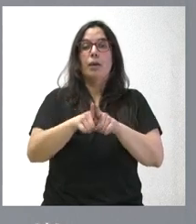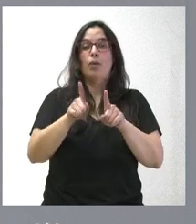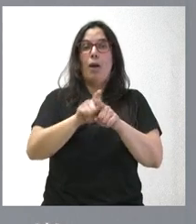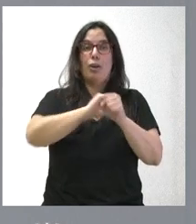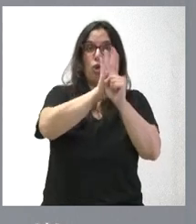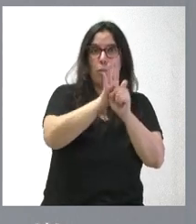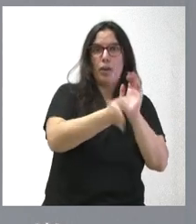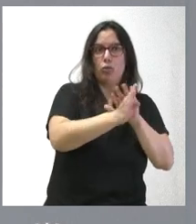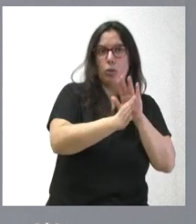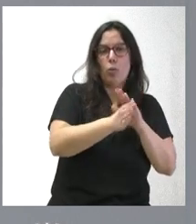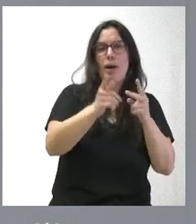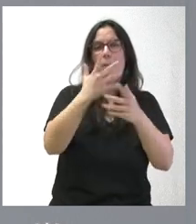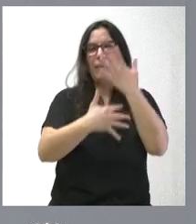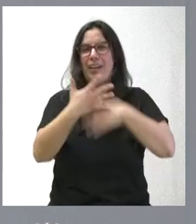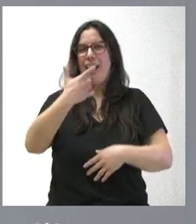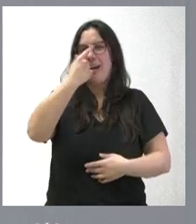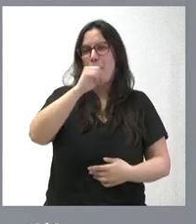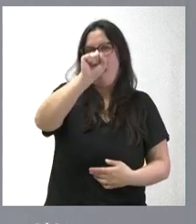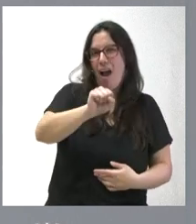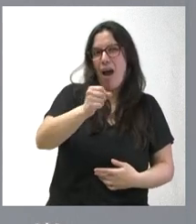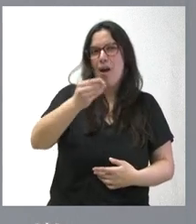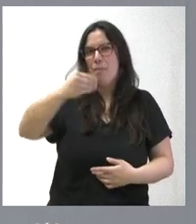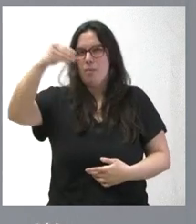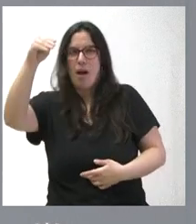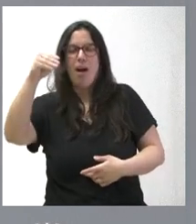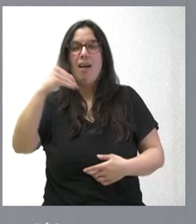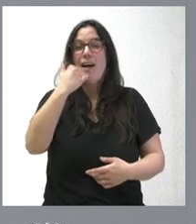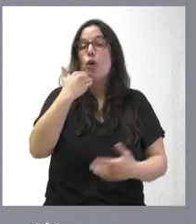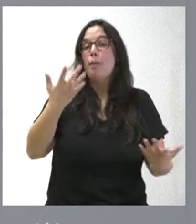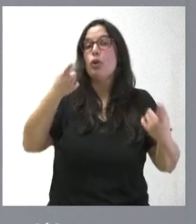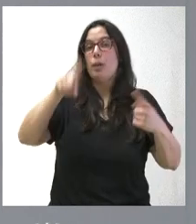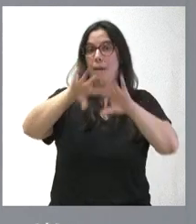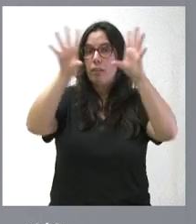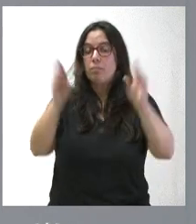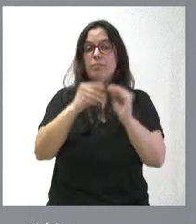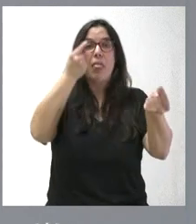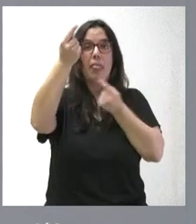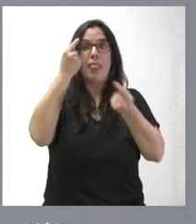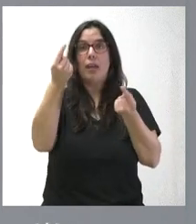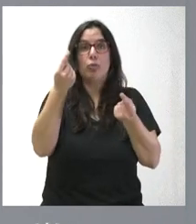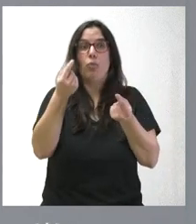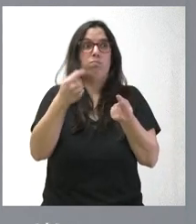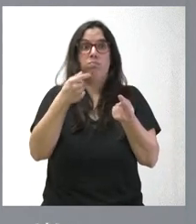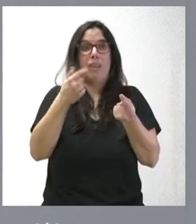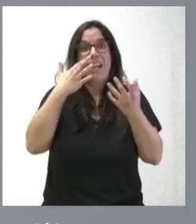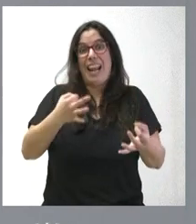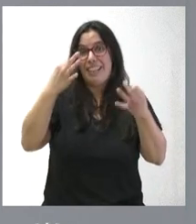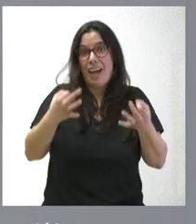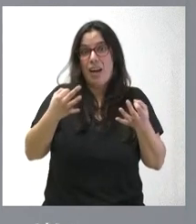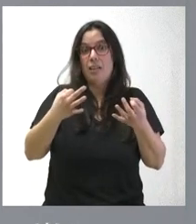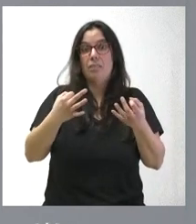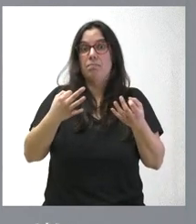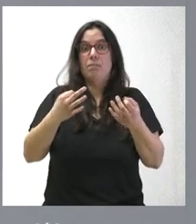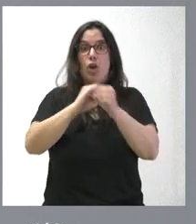COVID, la gripe A, algún tipo de caso adicional, pero la valoración también es que los datos han sido comparados a los niveles que teníamos